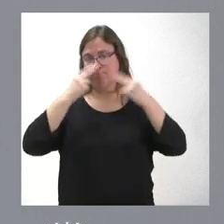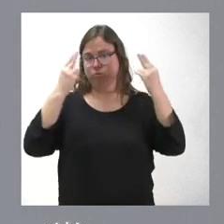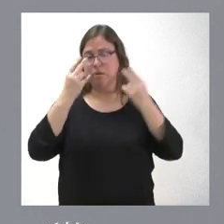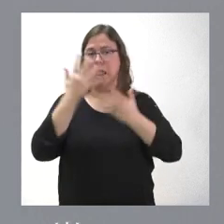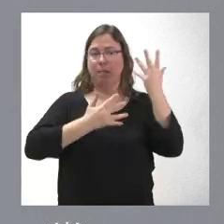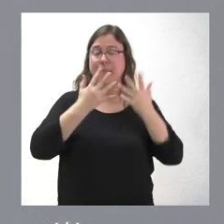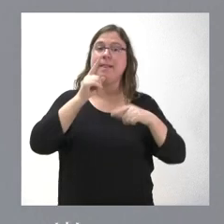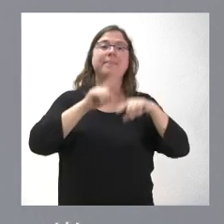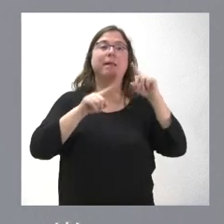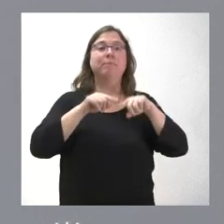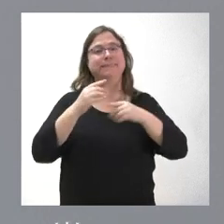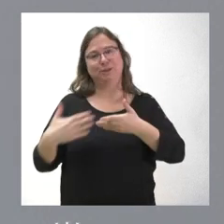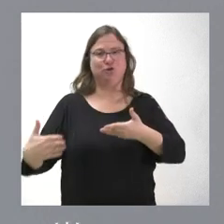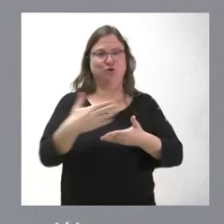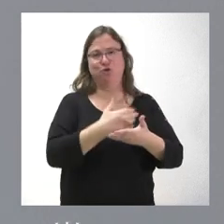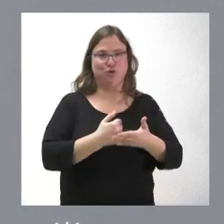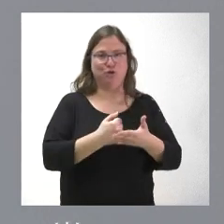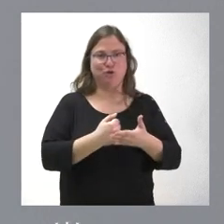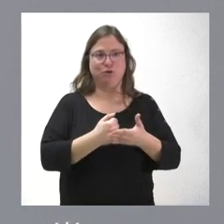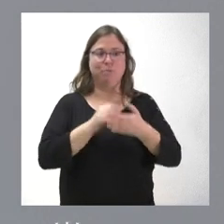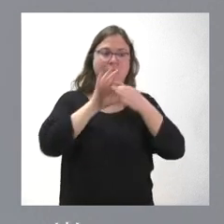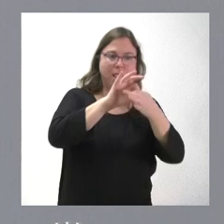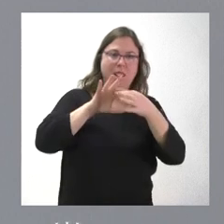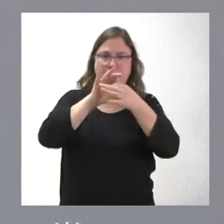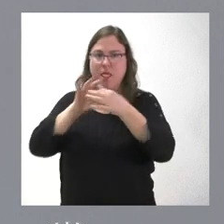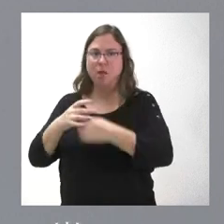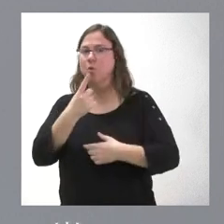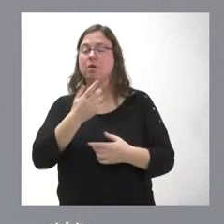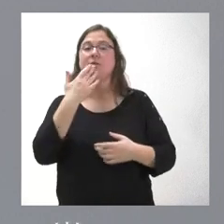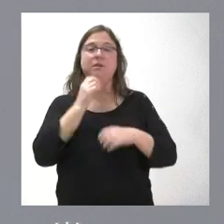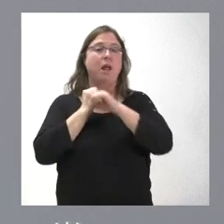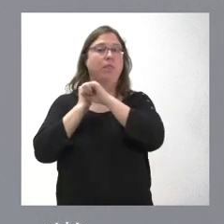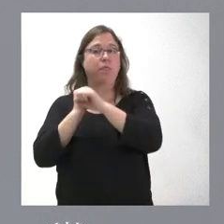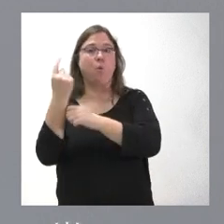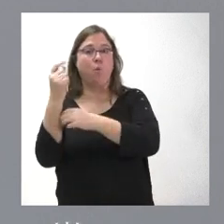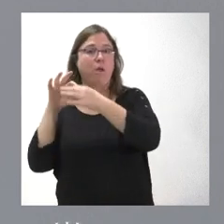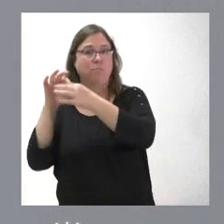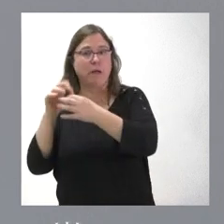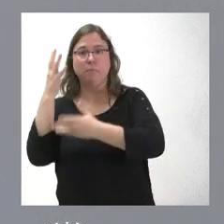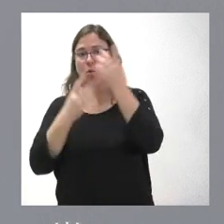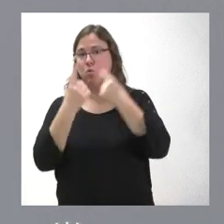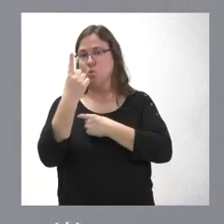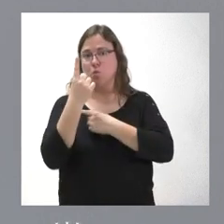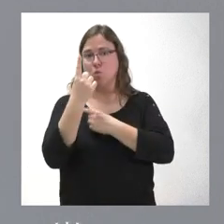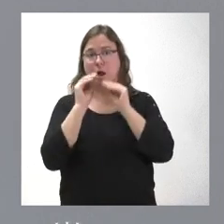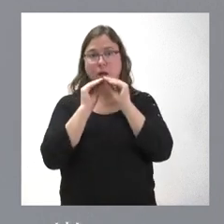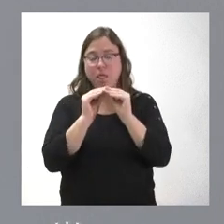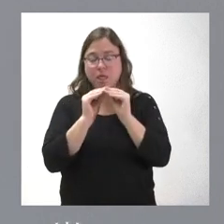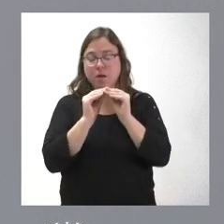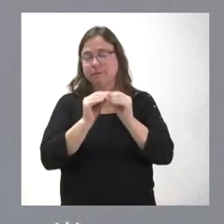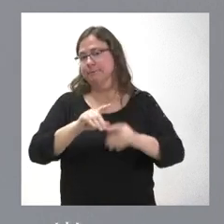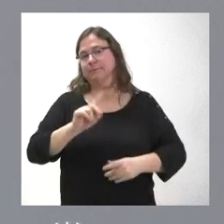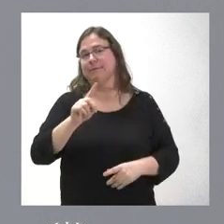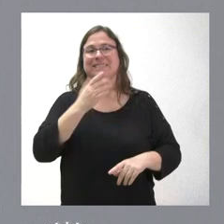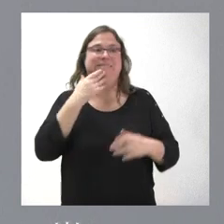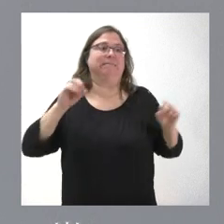dependerá de todos, no solamente sea de una única administración. Si dependiera exclusivamente de una única administración hacerlo exclusiva sin contar